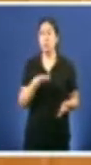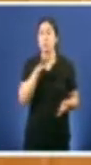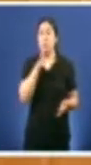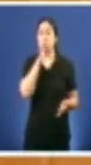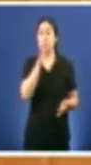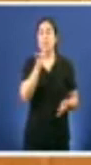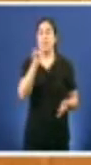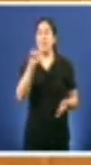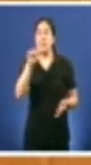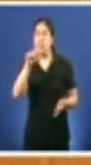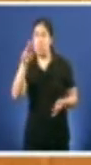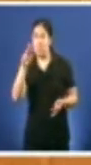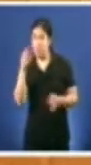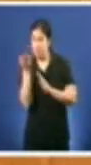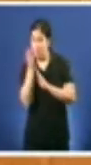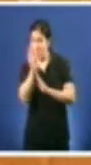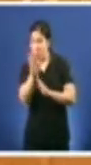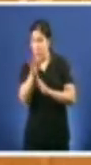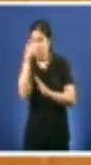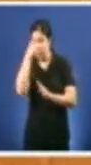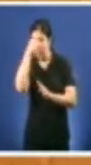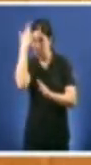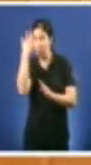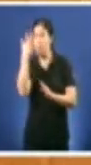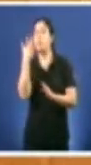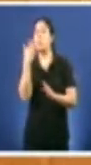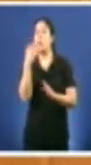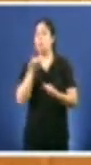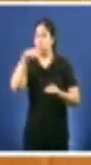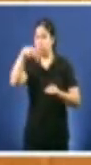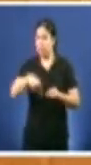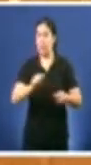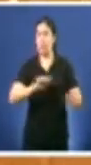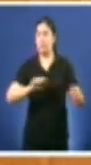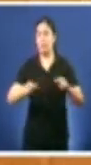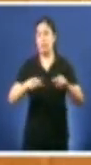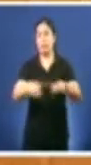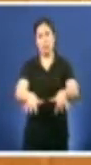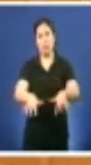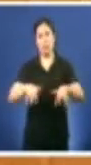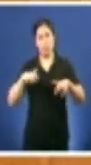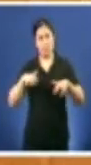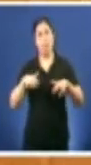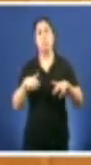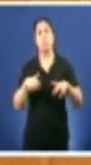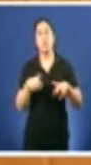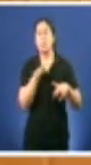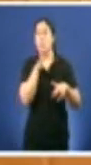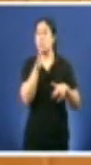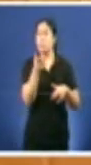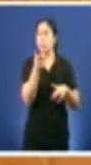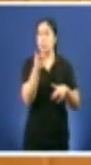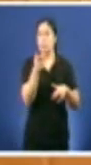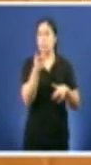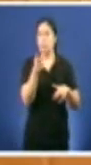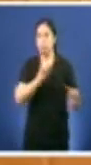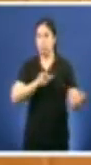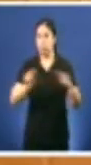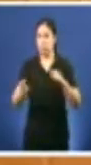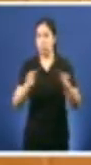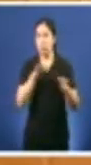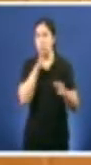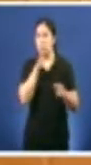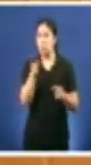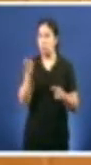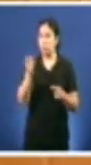Parlamento co voto unánime de todos os parlamentarios Por iso, consideramos inaceptable as demandas presentadas polo